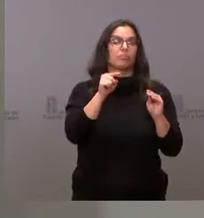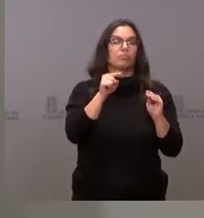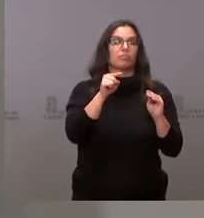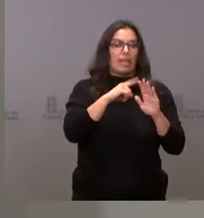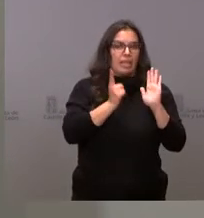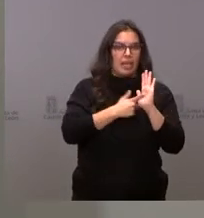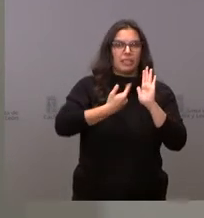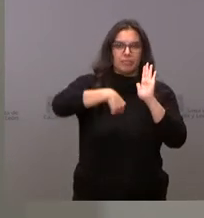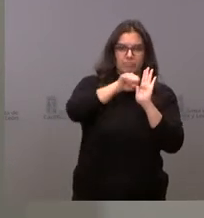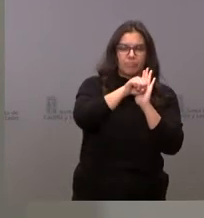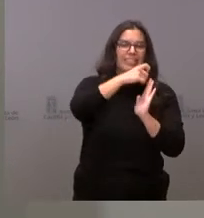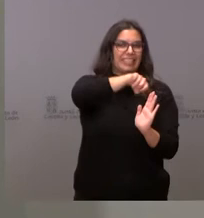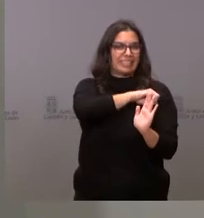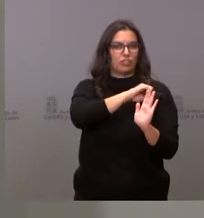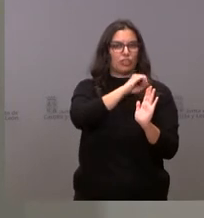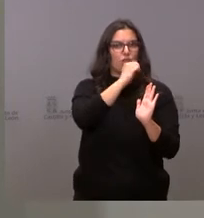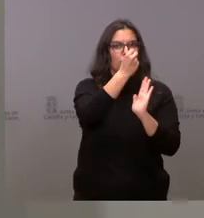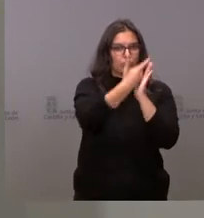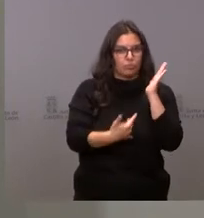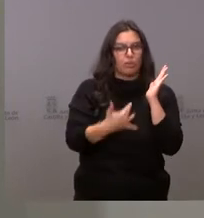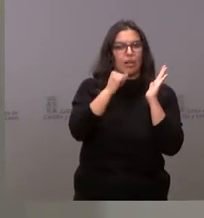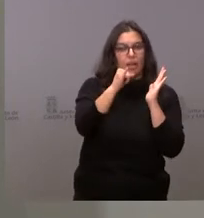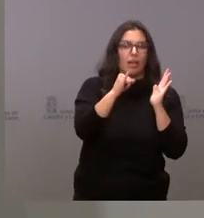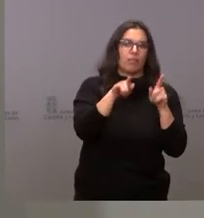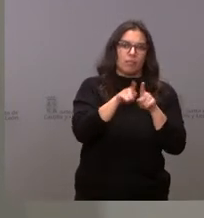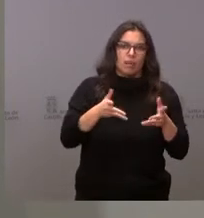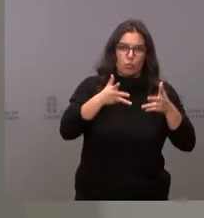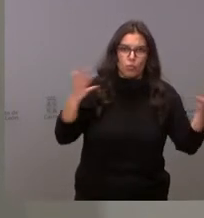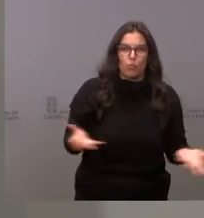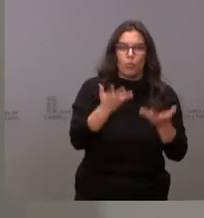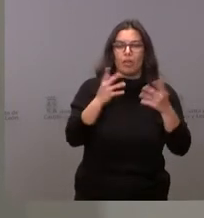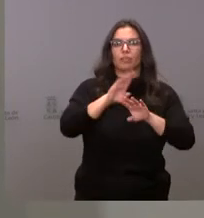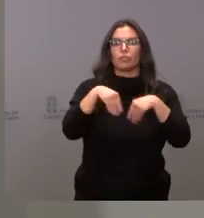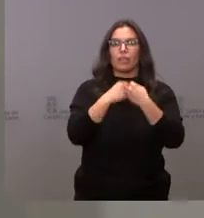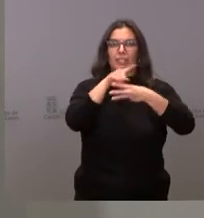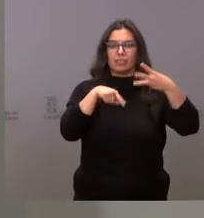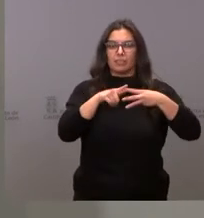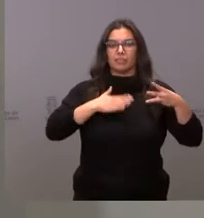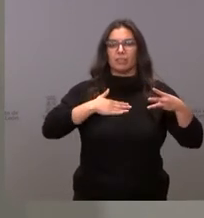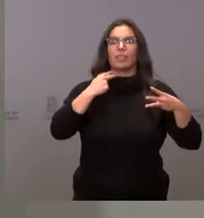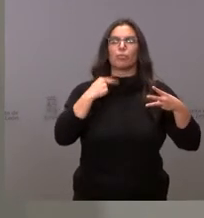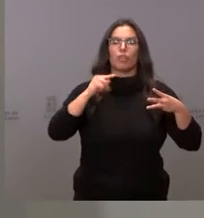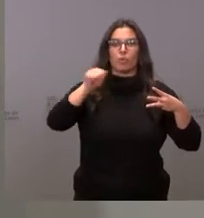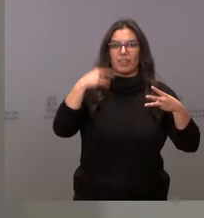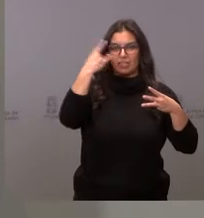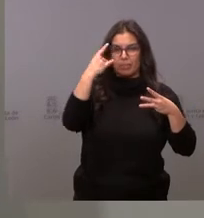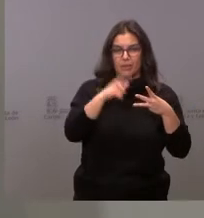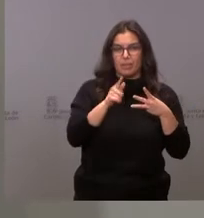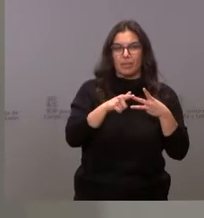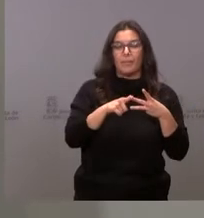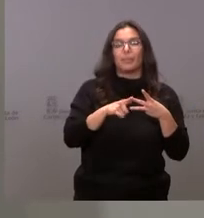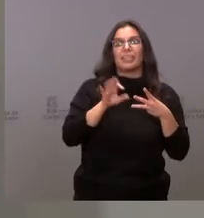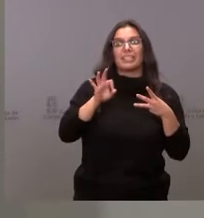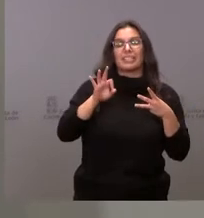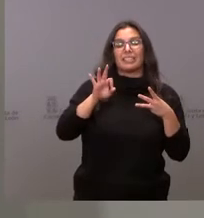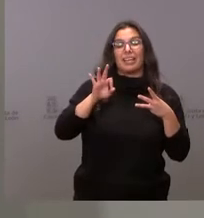en el registro de escuelas taurinas de la comunidad. Son tres, la de la Diputación Provincial de Salamanca, la Escuela Taurina de Palencia